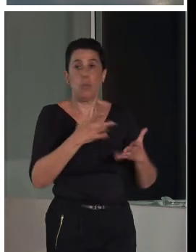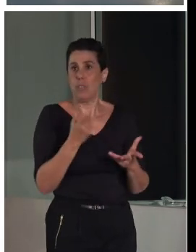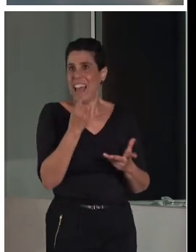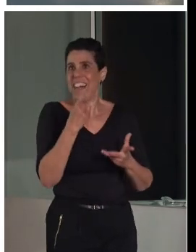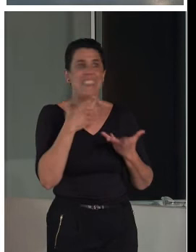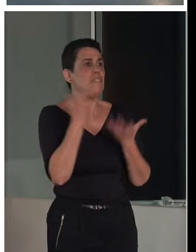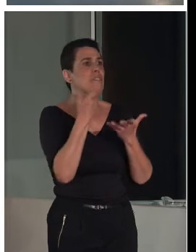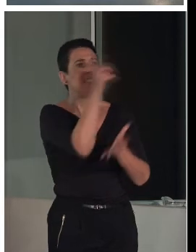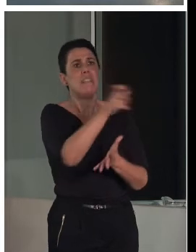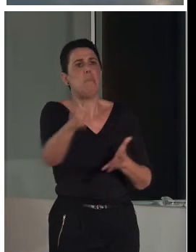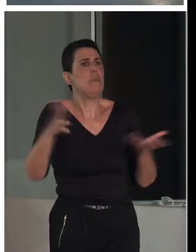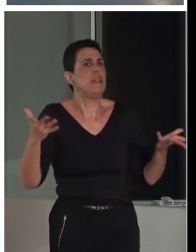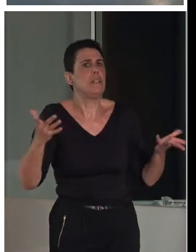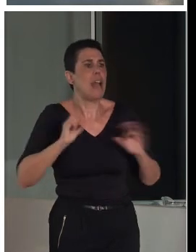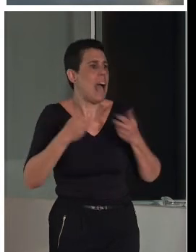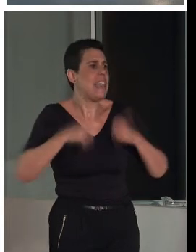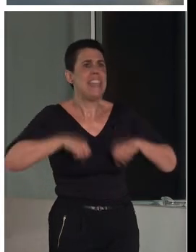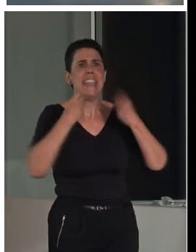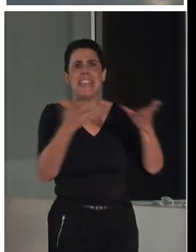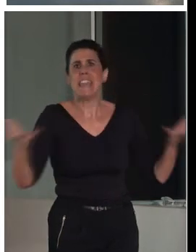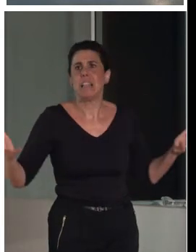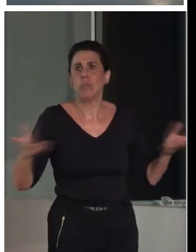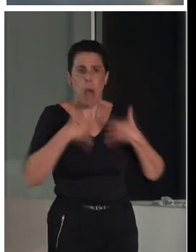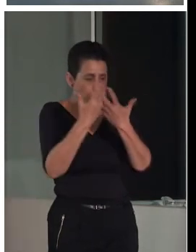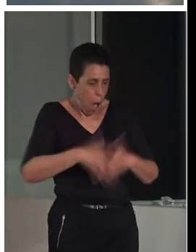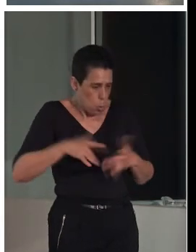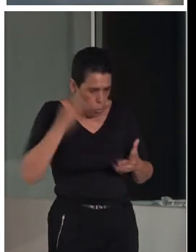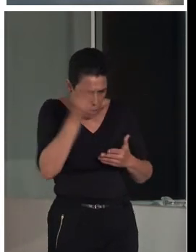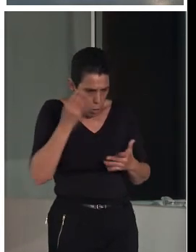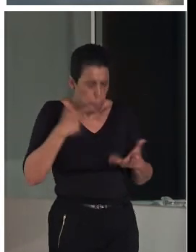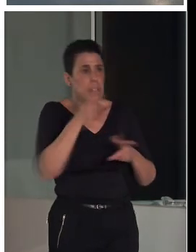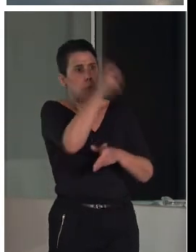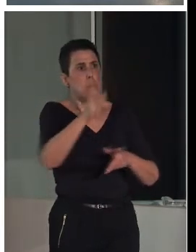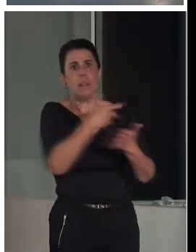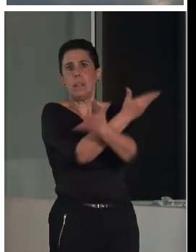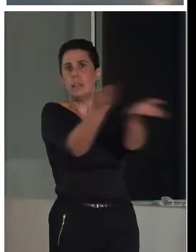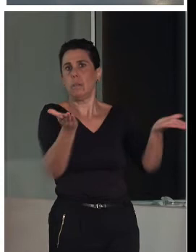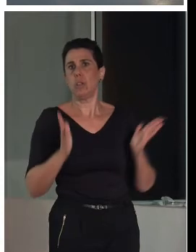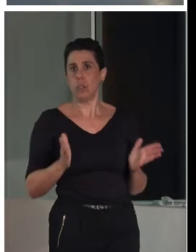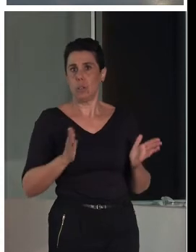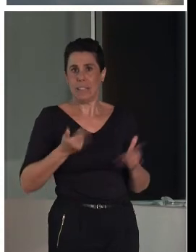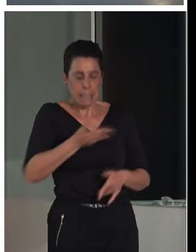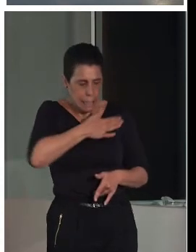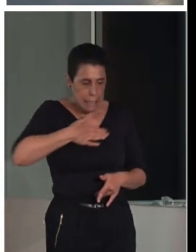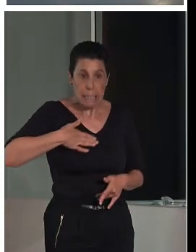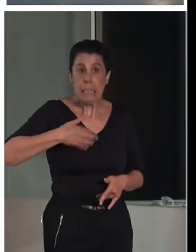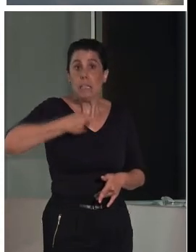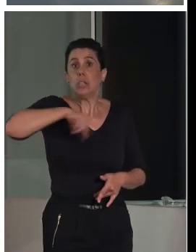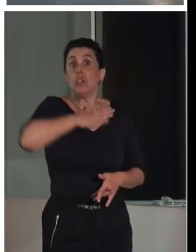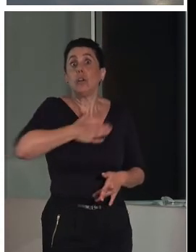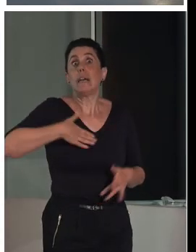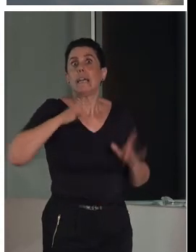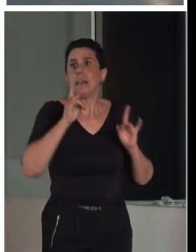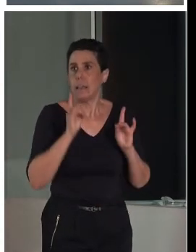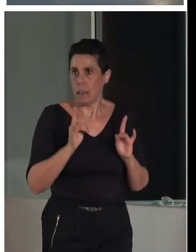Porque realmente nosotros lo que queremos es que nuestro patrimonio sea conocido… No estoy hablando de